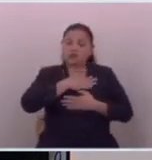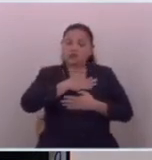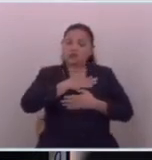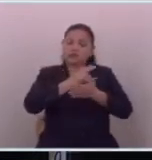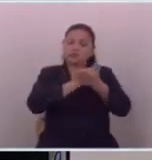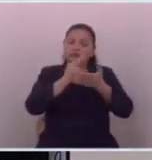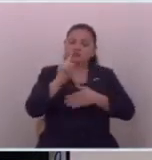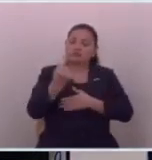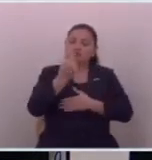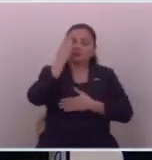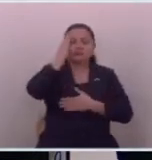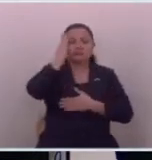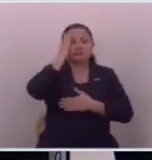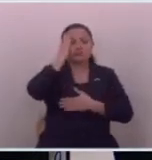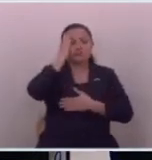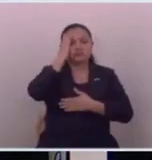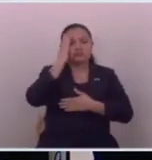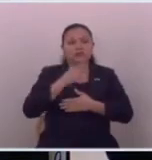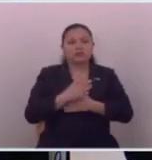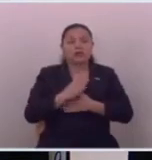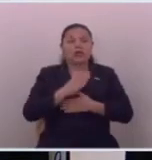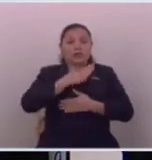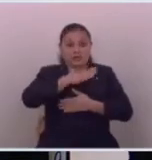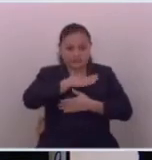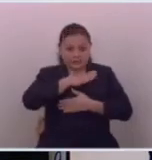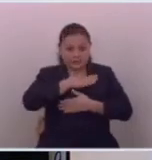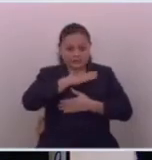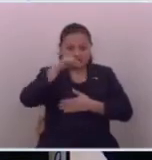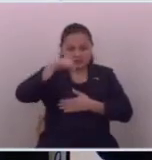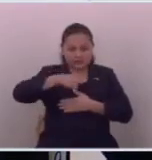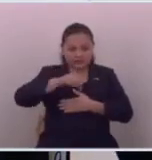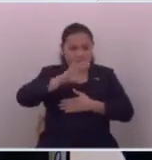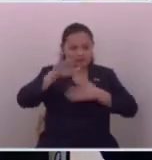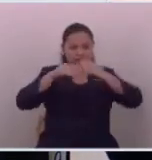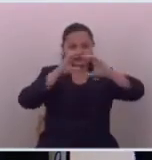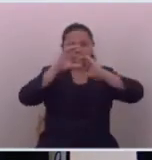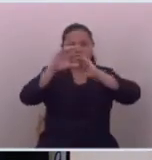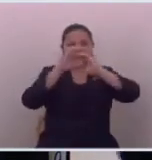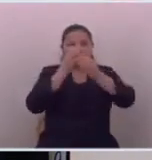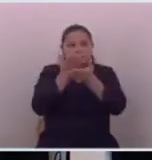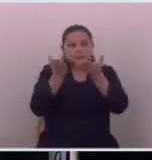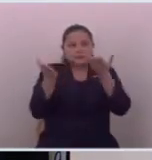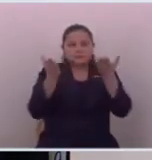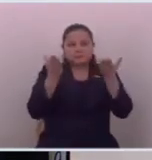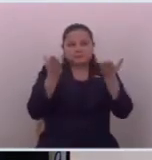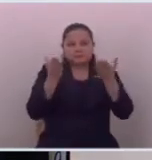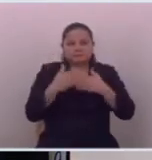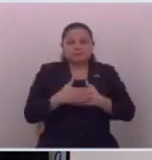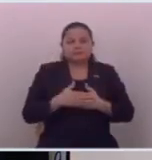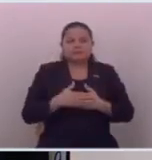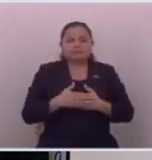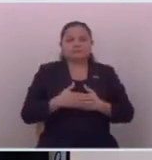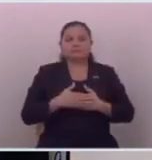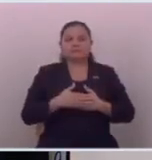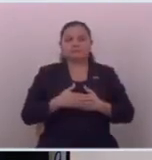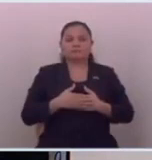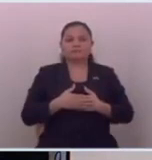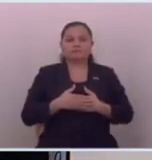verdad y que solamente lo que dicen estos medios de comunicación